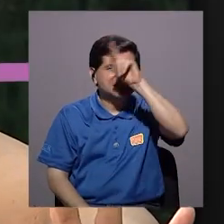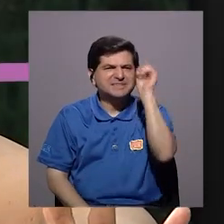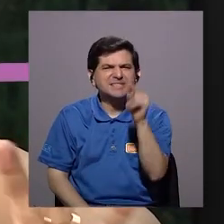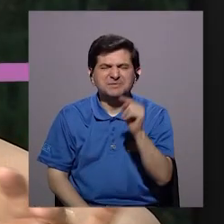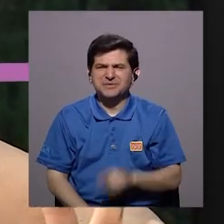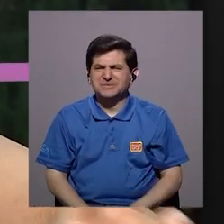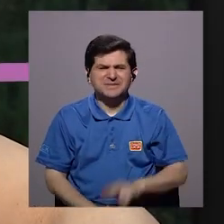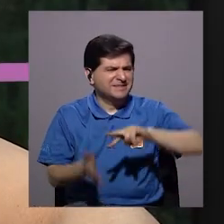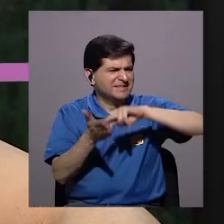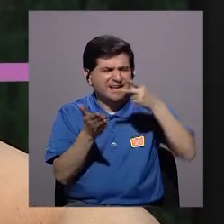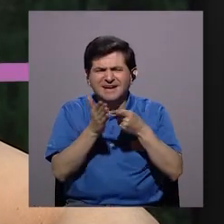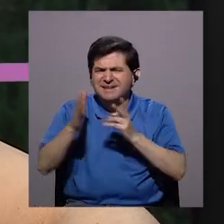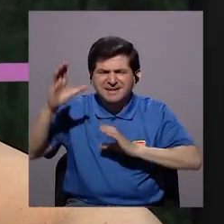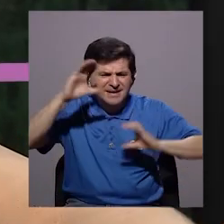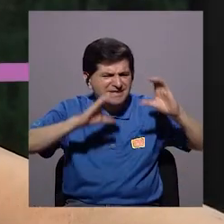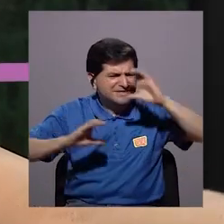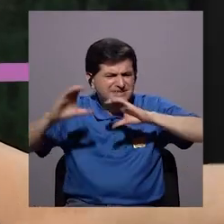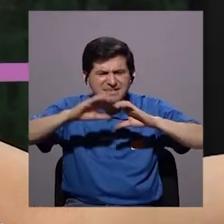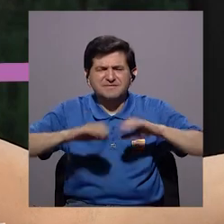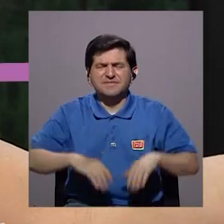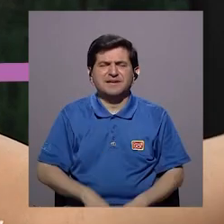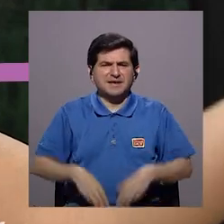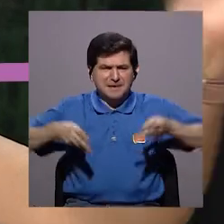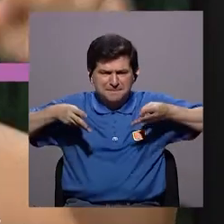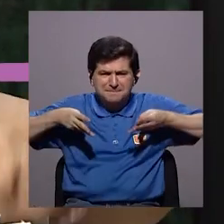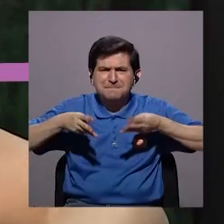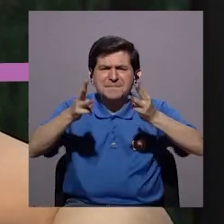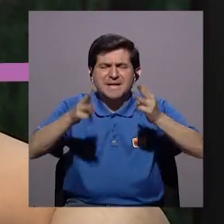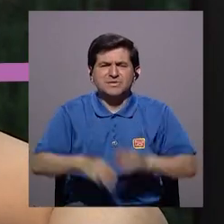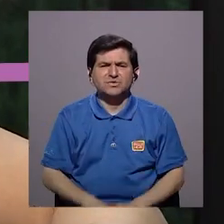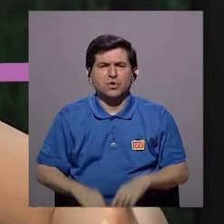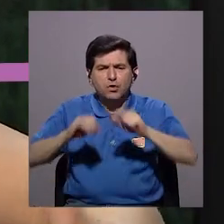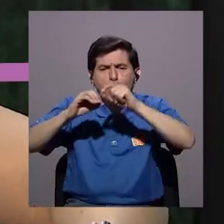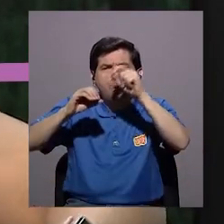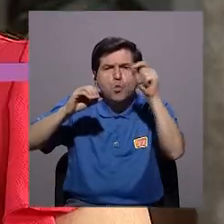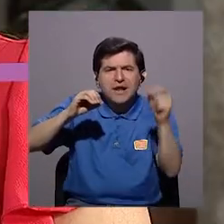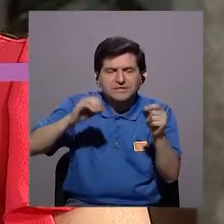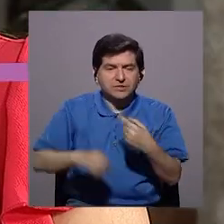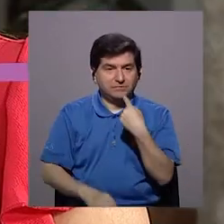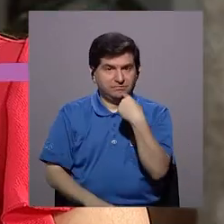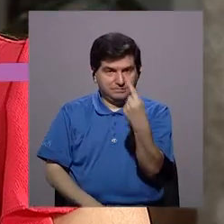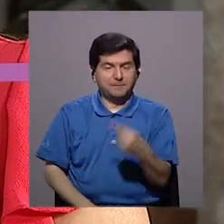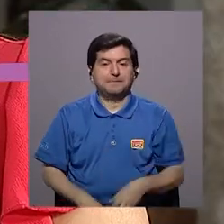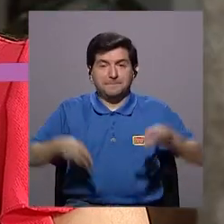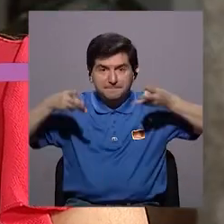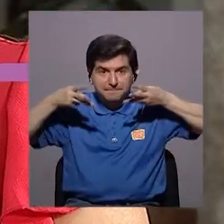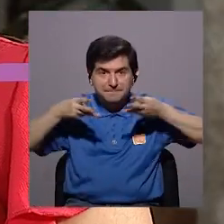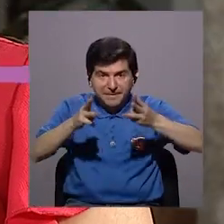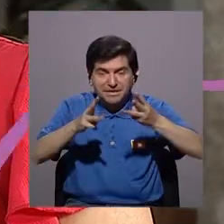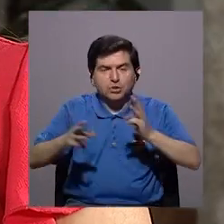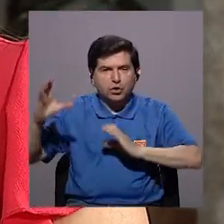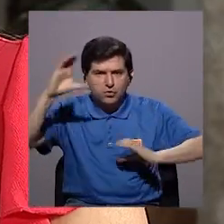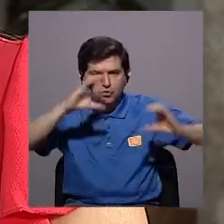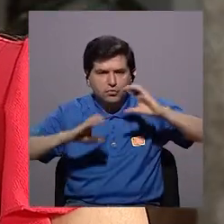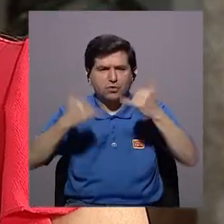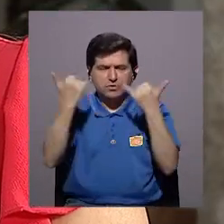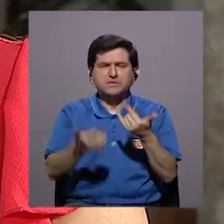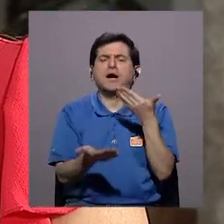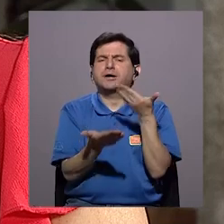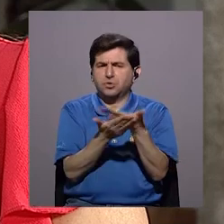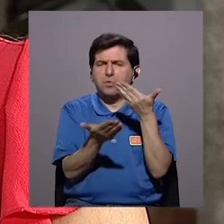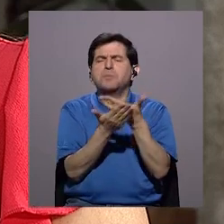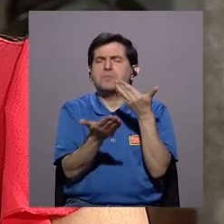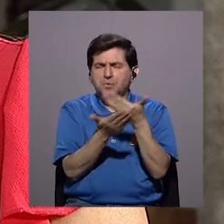la pregunta, ¿qué es científicamente? ¿En qué se basa este método de la evaluación? Bueno, como usted lo dice, es un método científico,